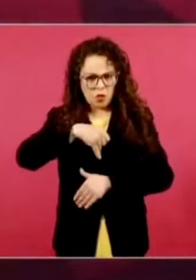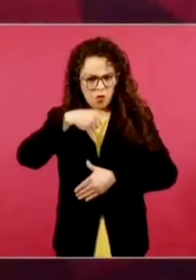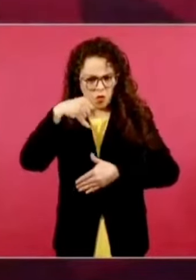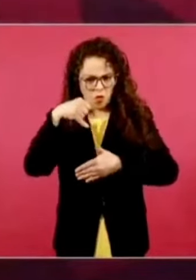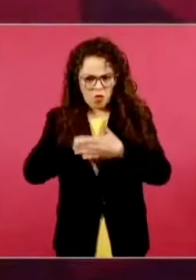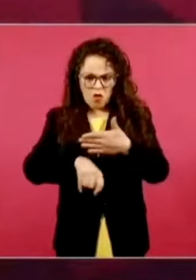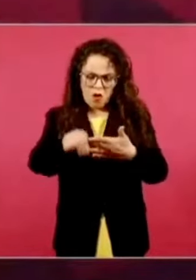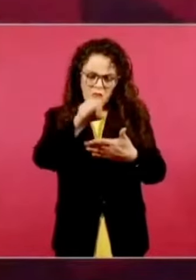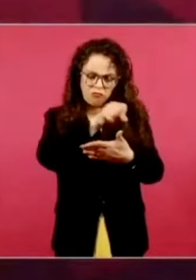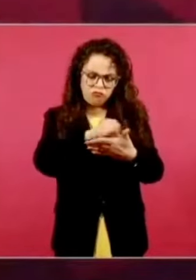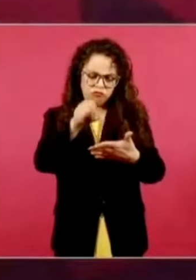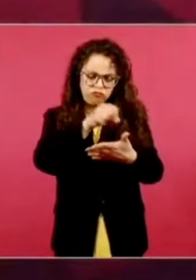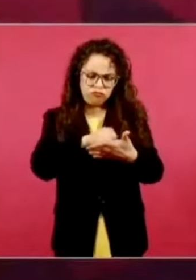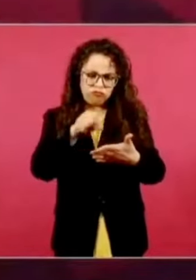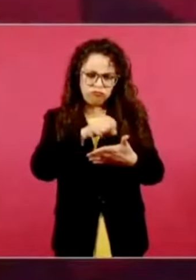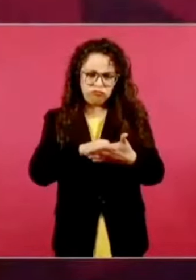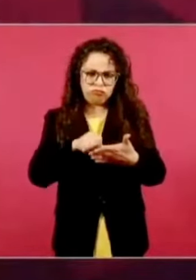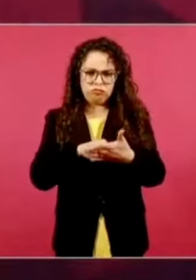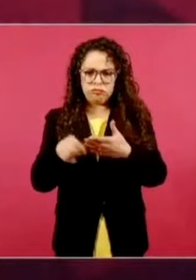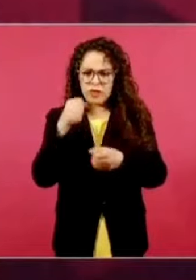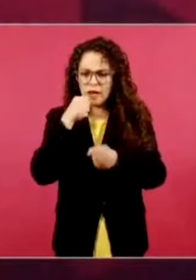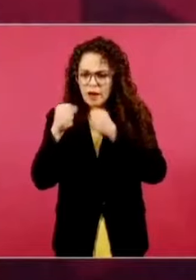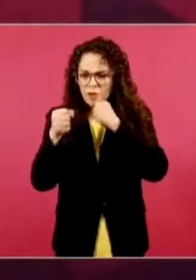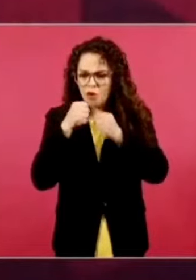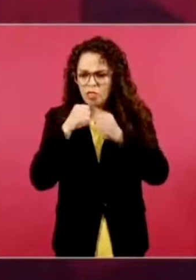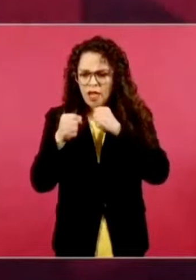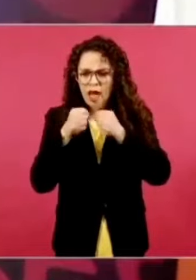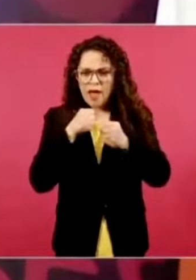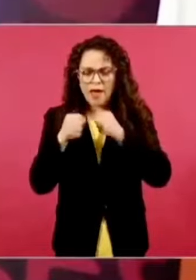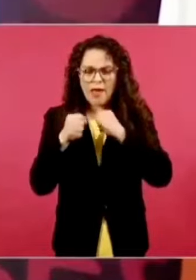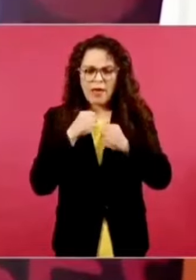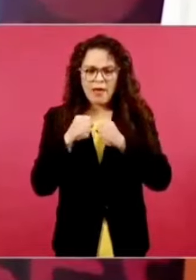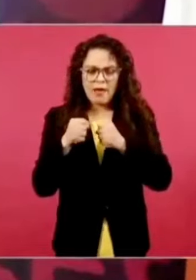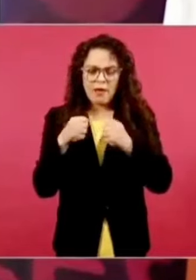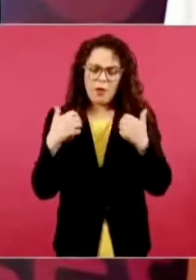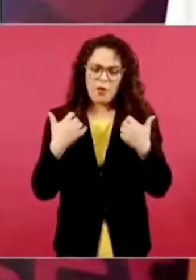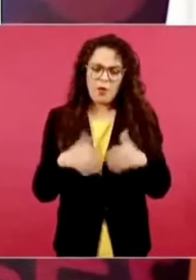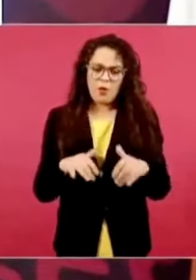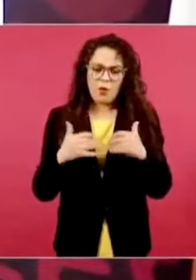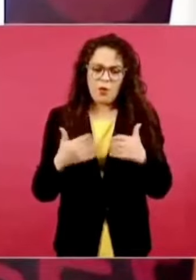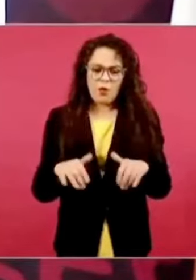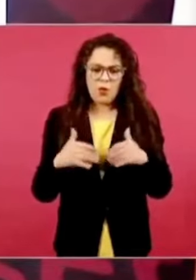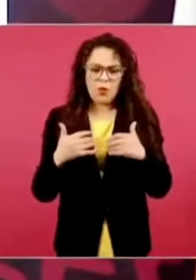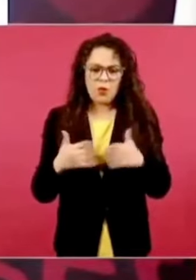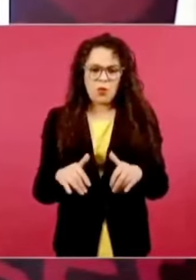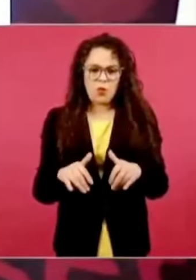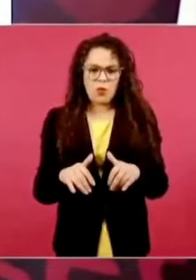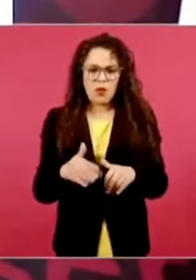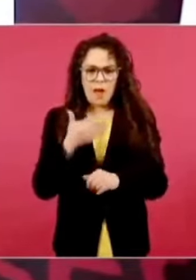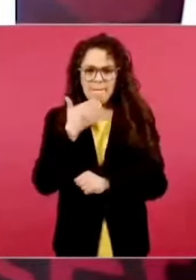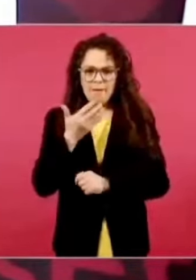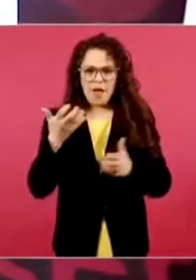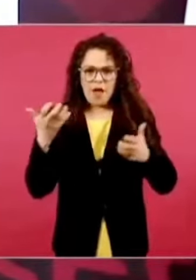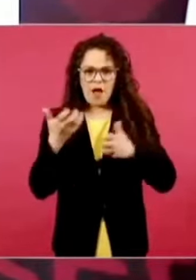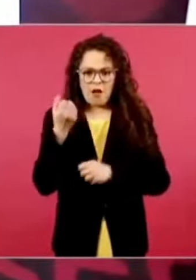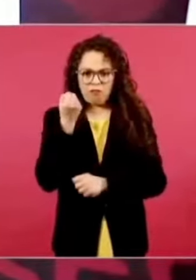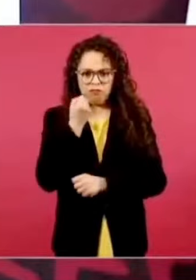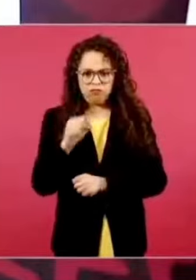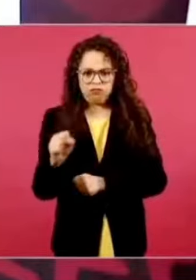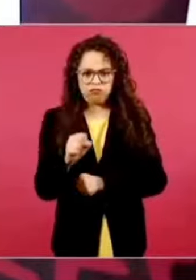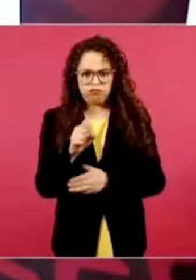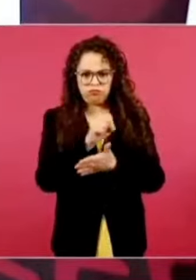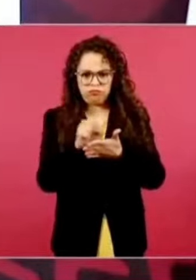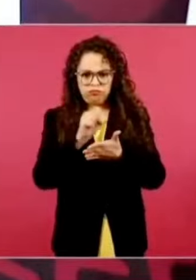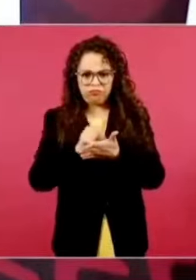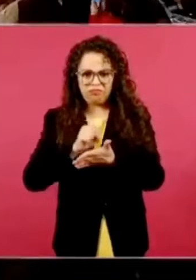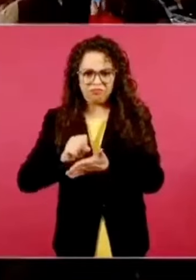y bien escrito… ¿Pero ya